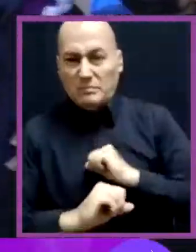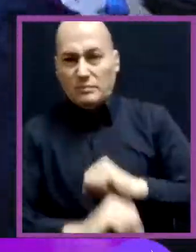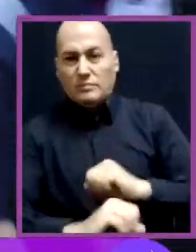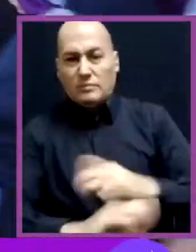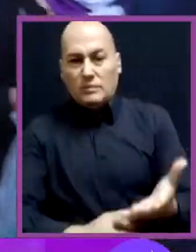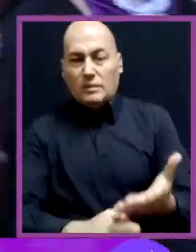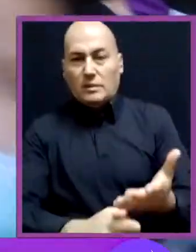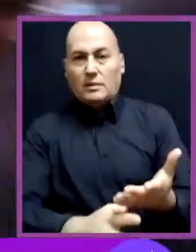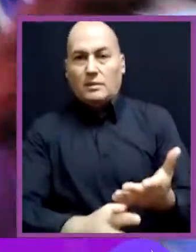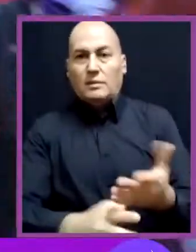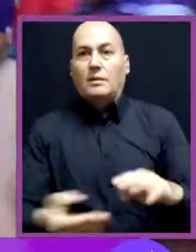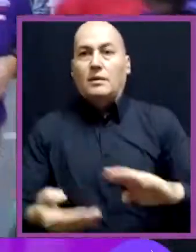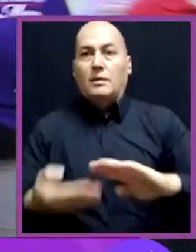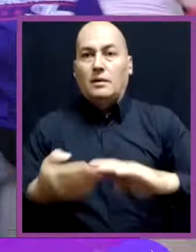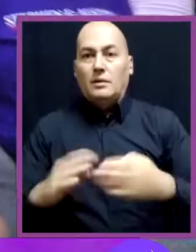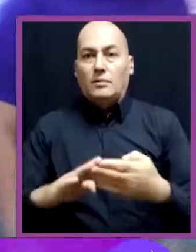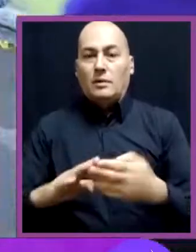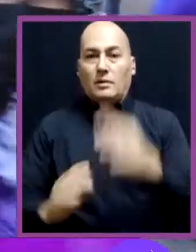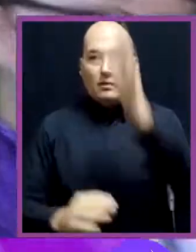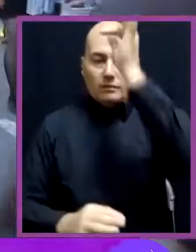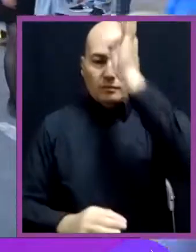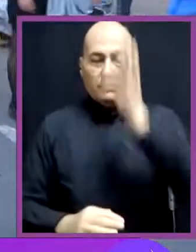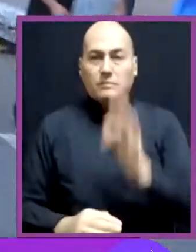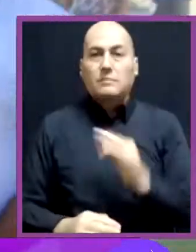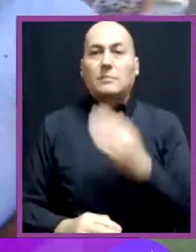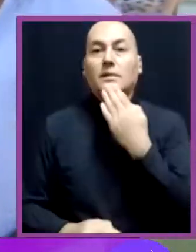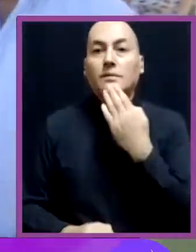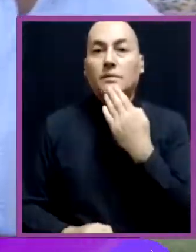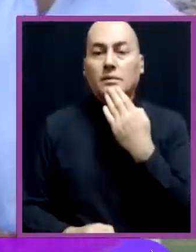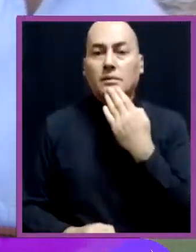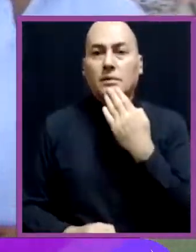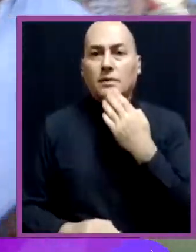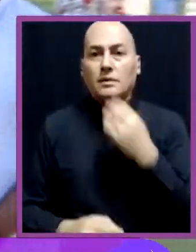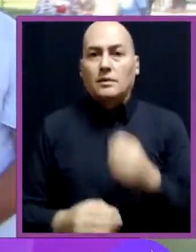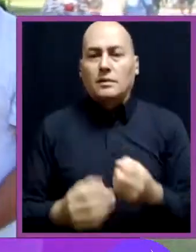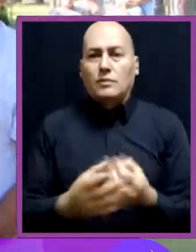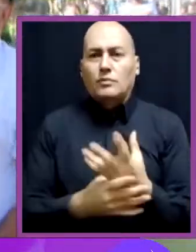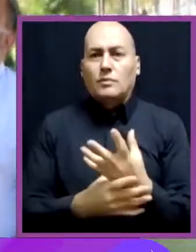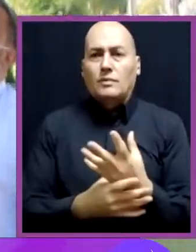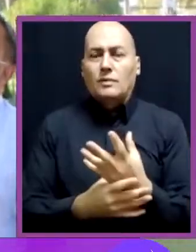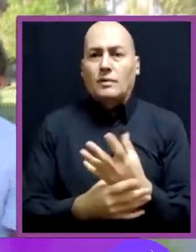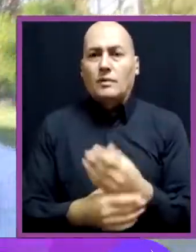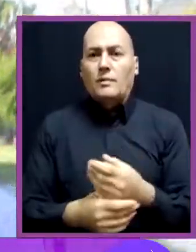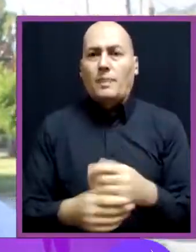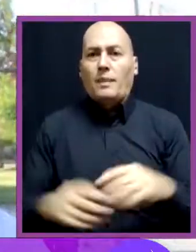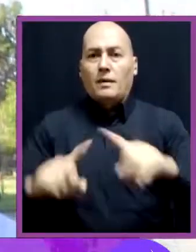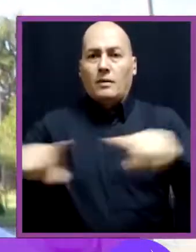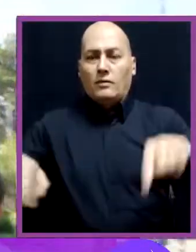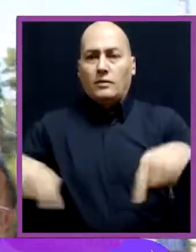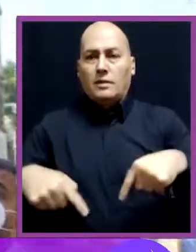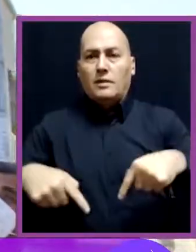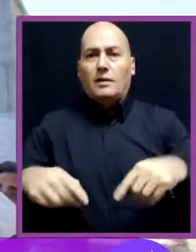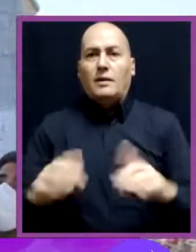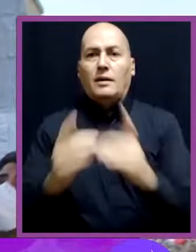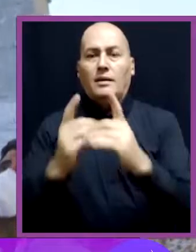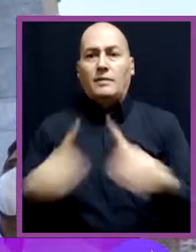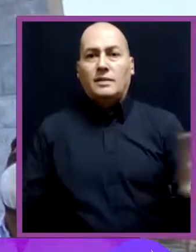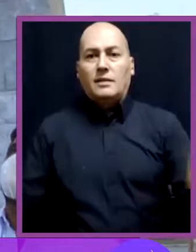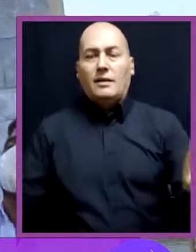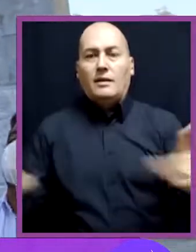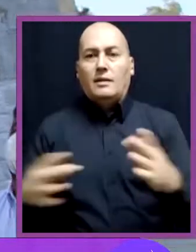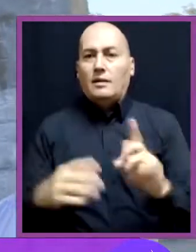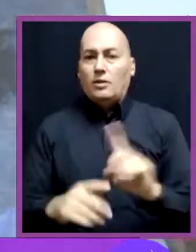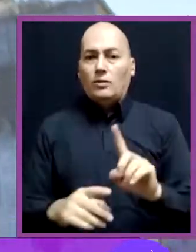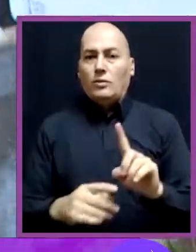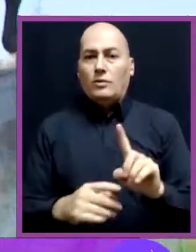acto de menoscabo en la comunidad funcionaria. También creamos la Oficina de la Diversidad y No Discriminación,